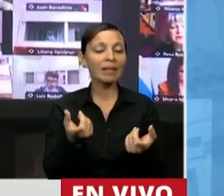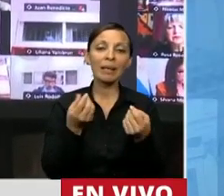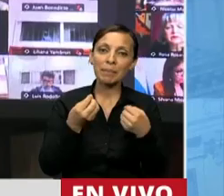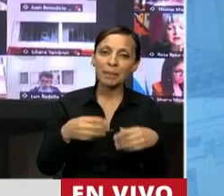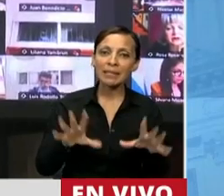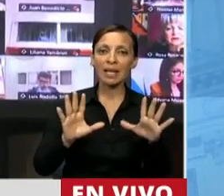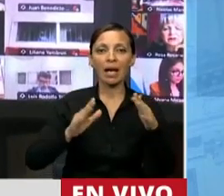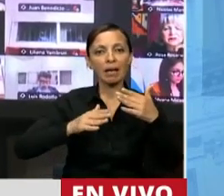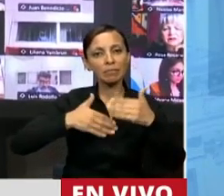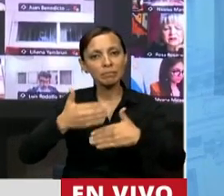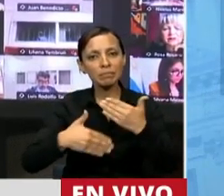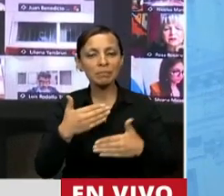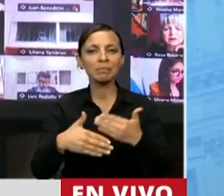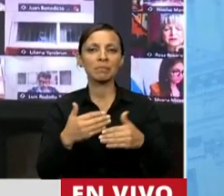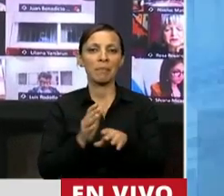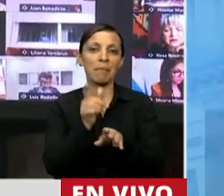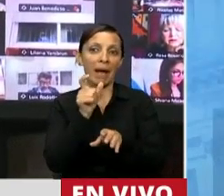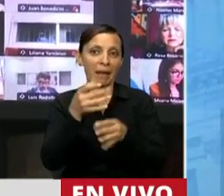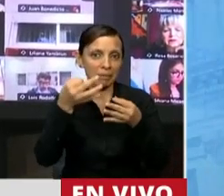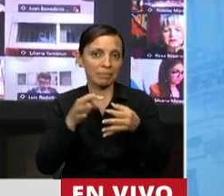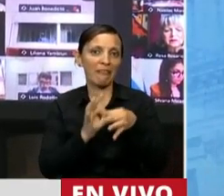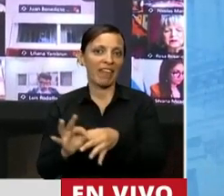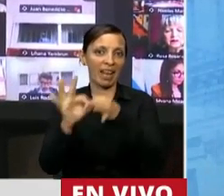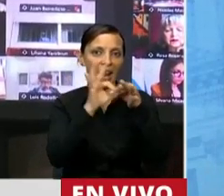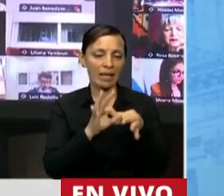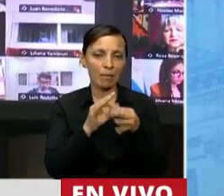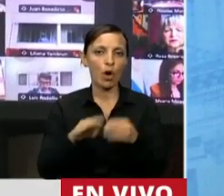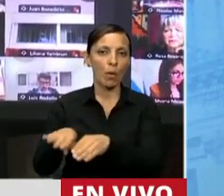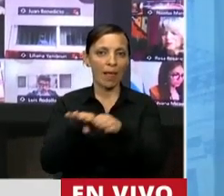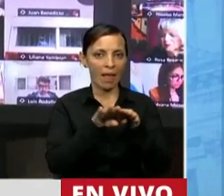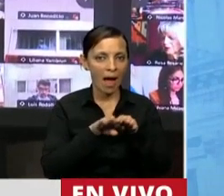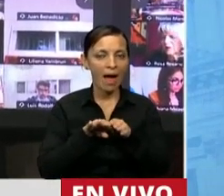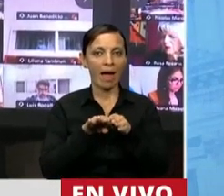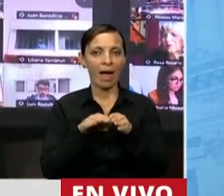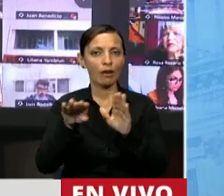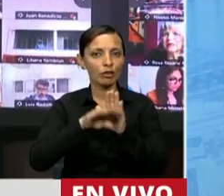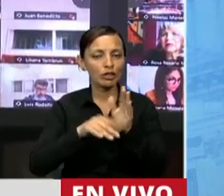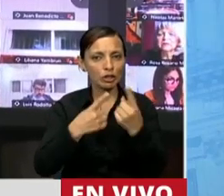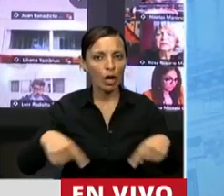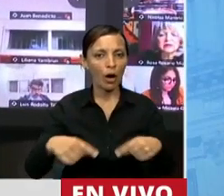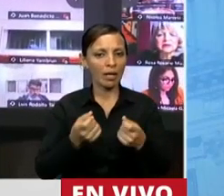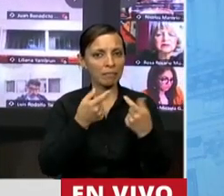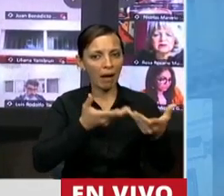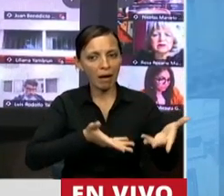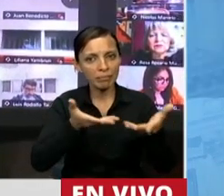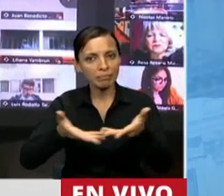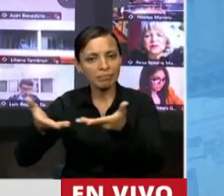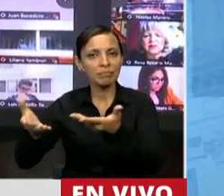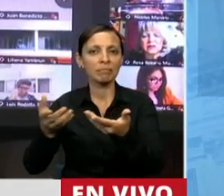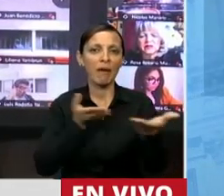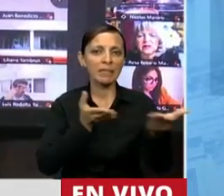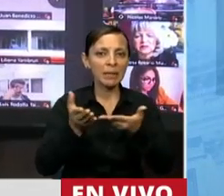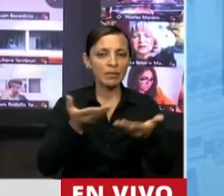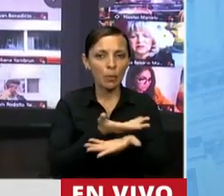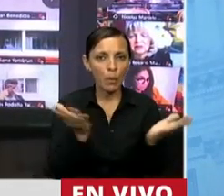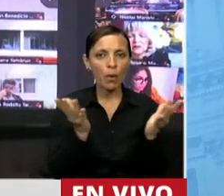un poco del precepto de lo que es el federalismo, de la igualdad, de las condiciones, de los niveles de prestación de servicios